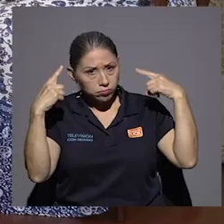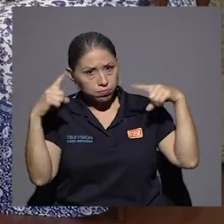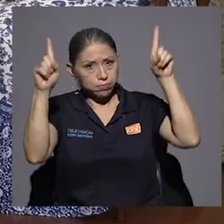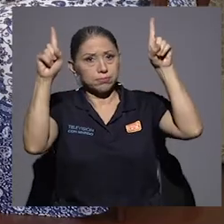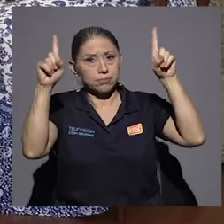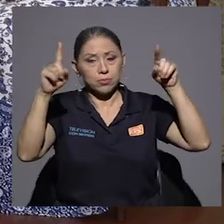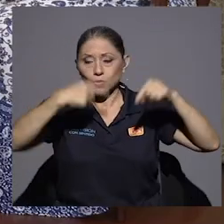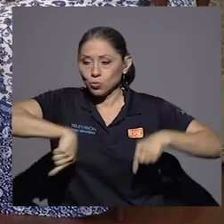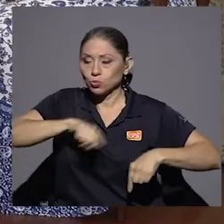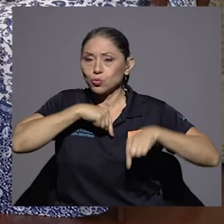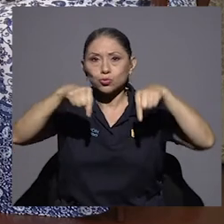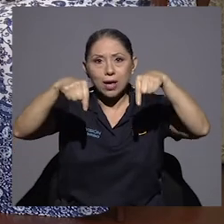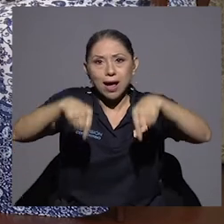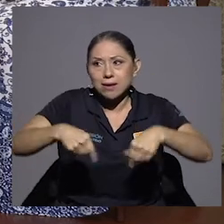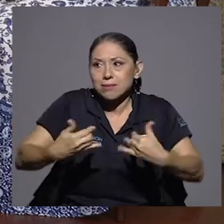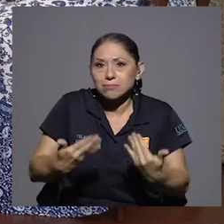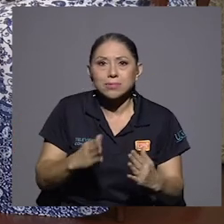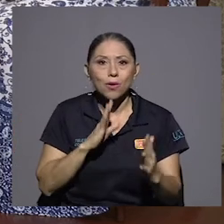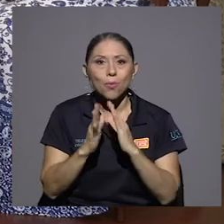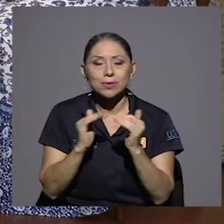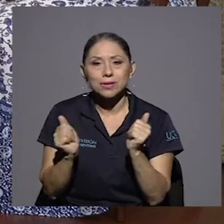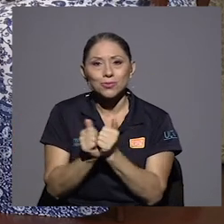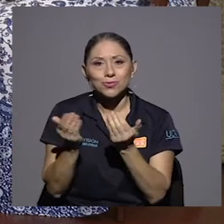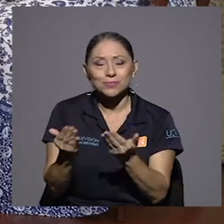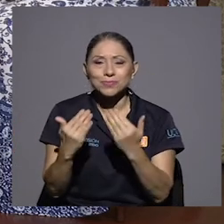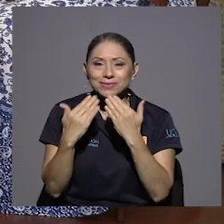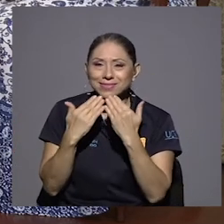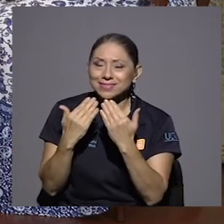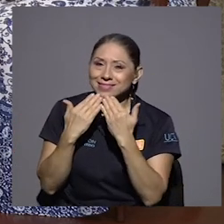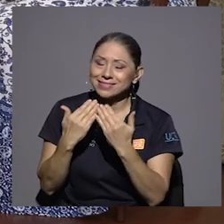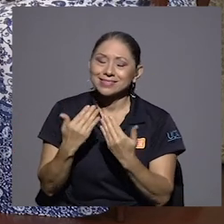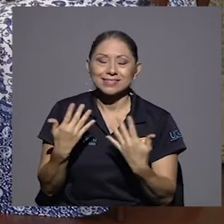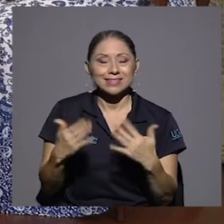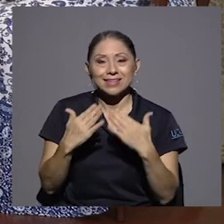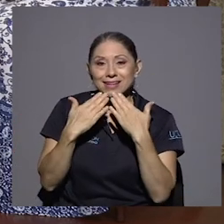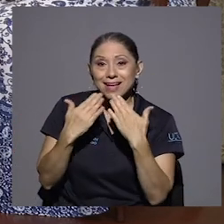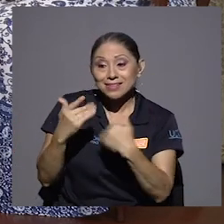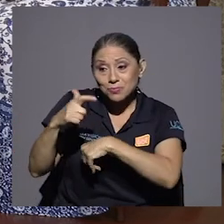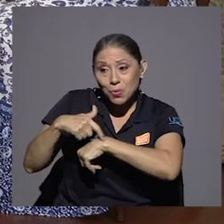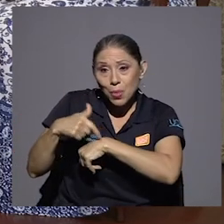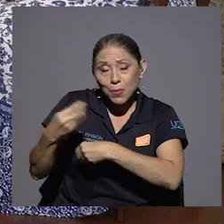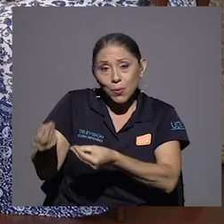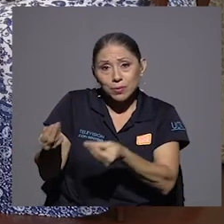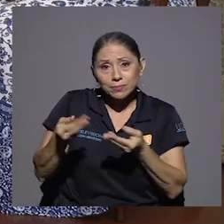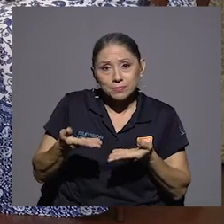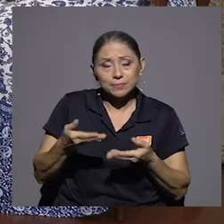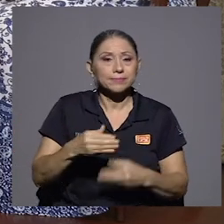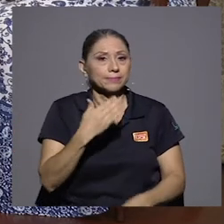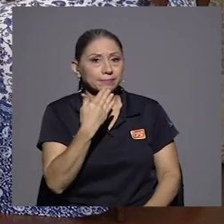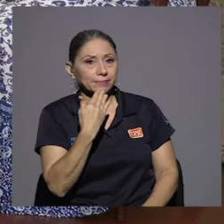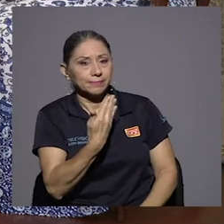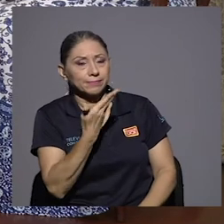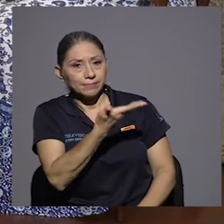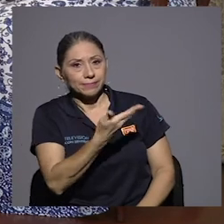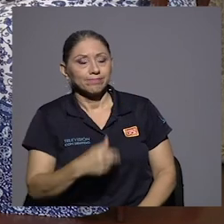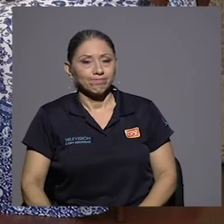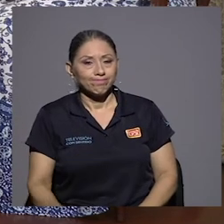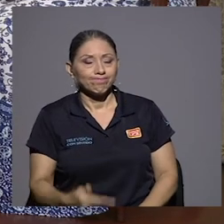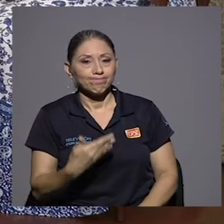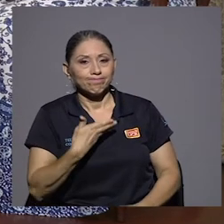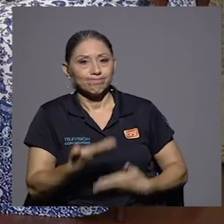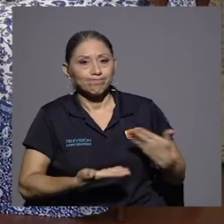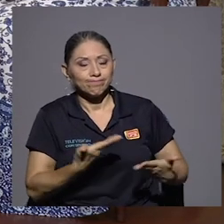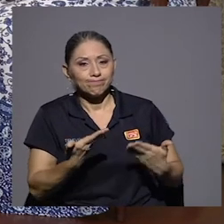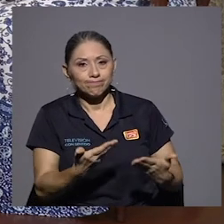conversando llanamente como usted muchas gracias de verdad por este ratito que nos regaló muchas gracias marlon aquí a las órdenes